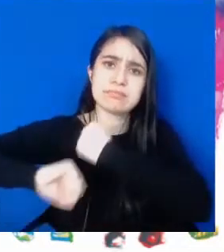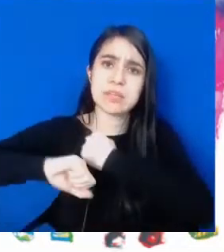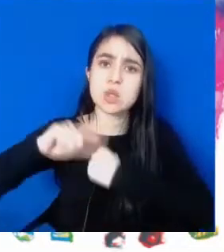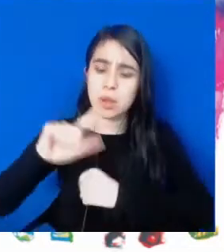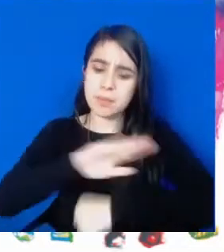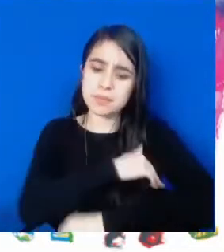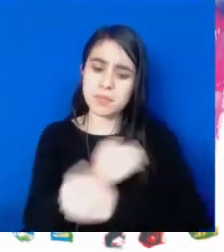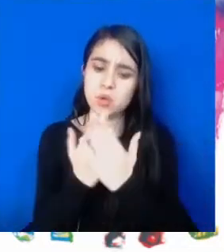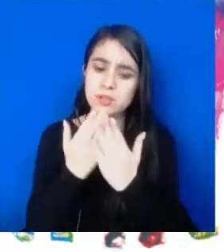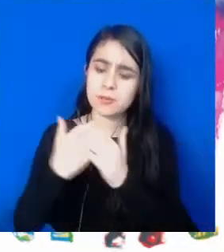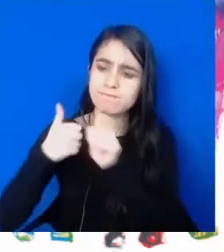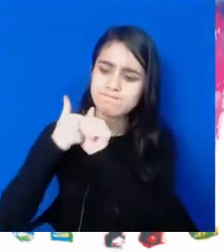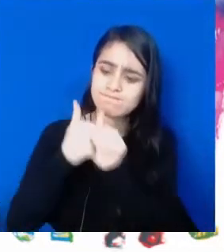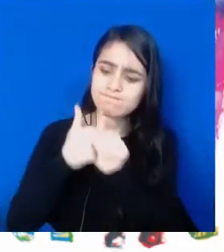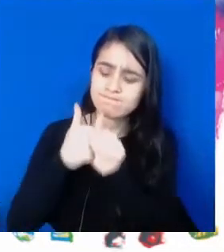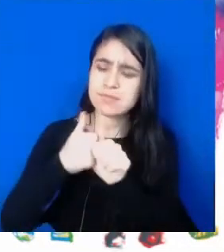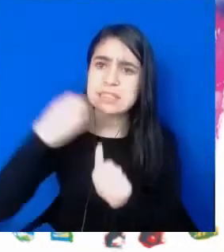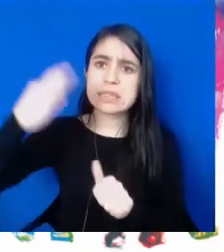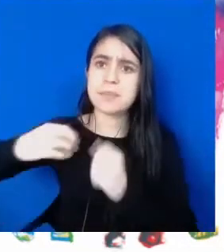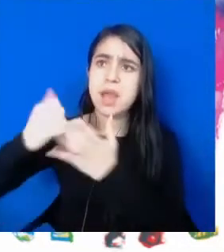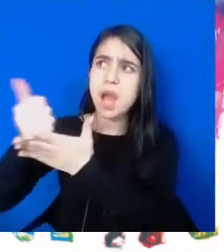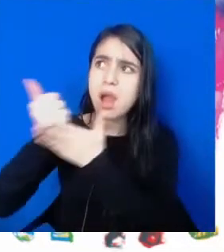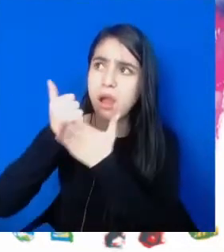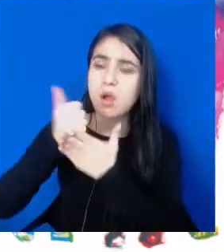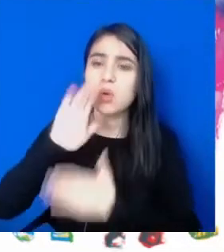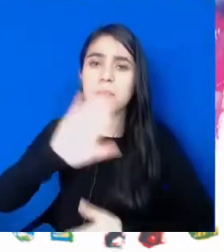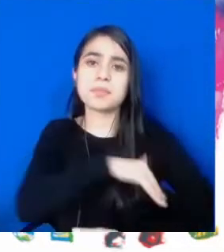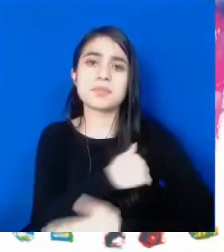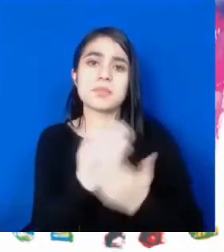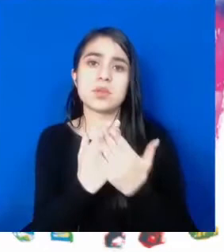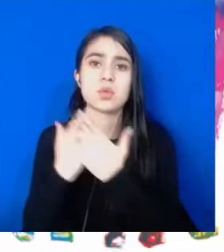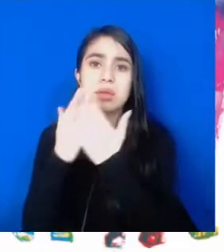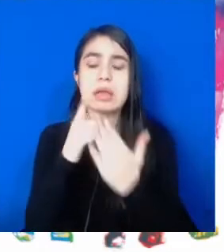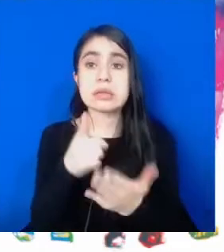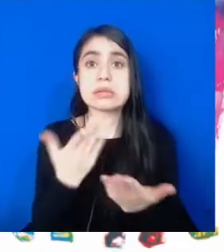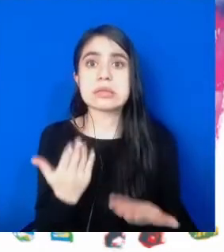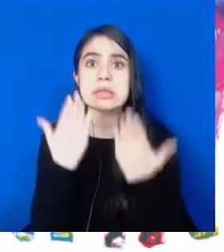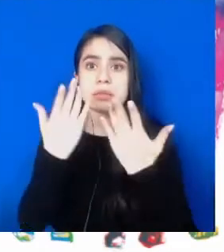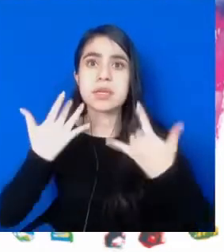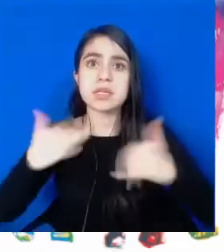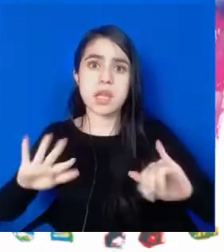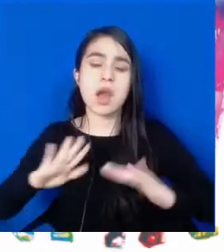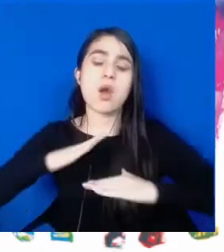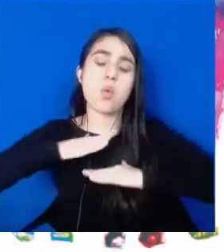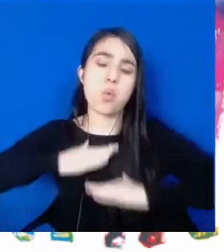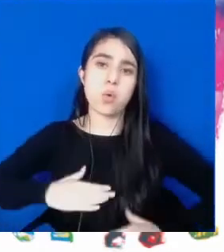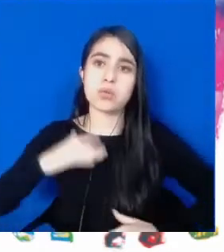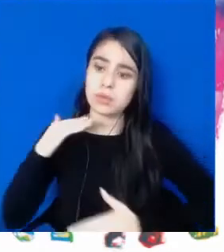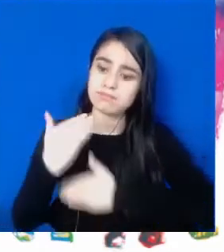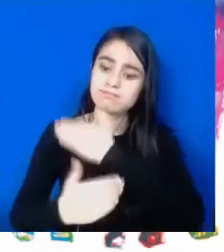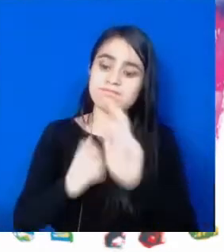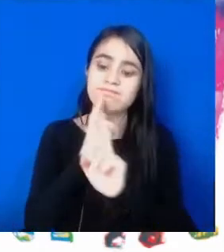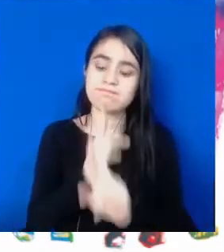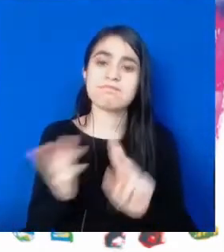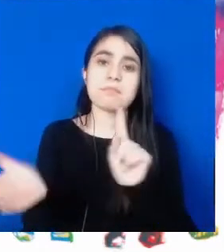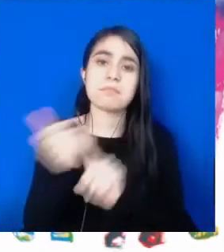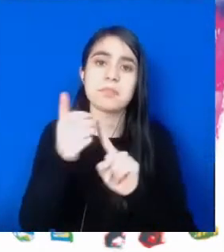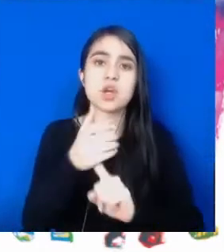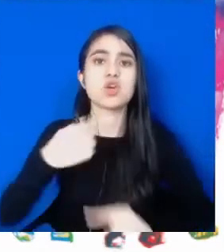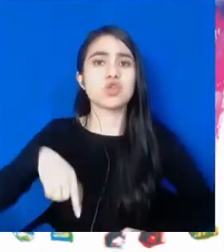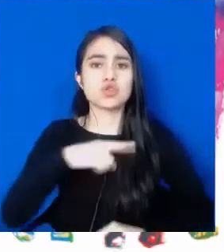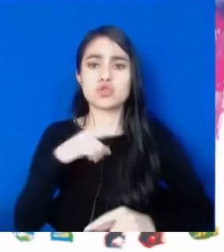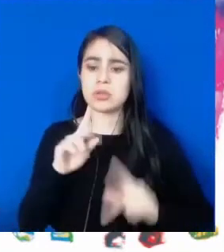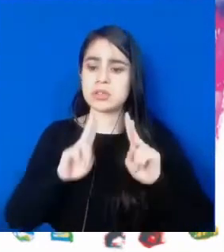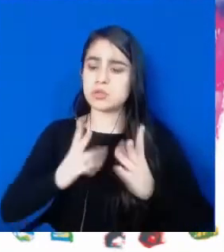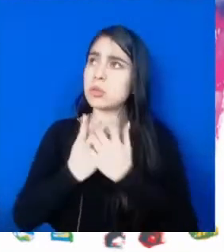Ese acompañamiento permanente, esa ayuda permanente que hemos recibido nos ha permitido en buena medida lograr estos resultados.